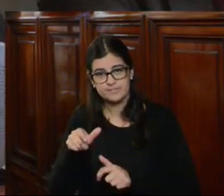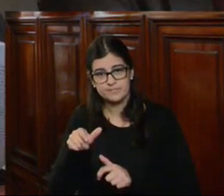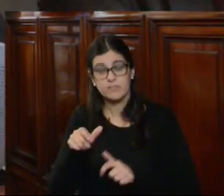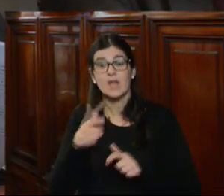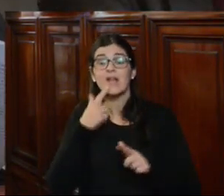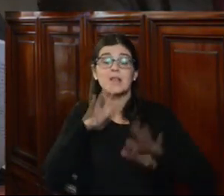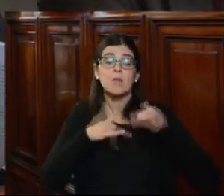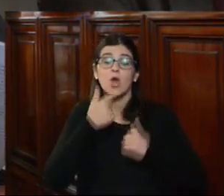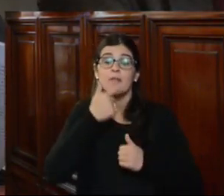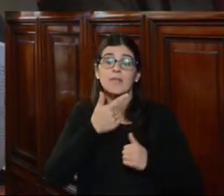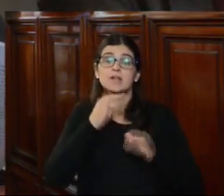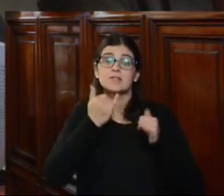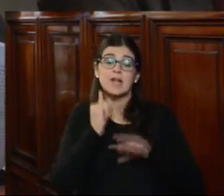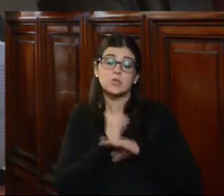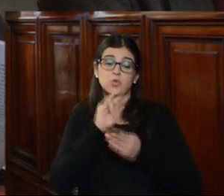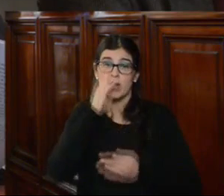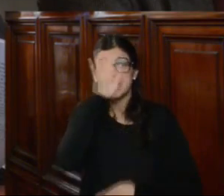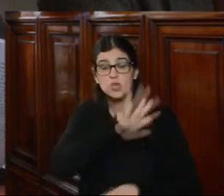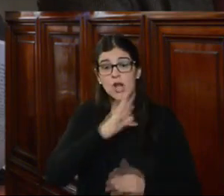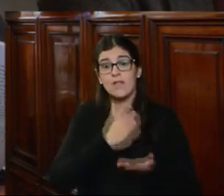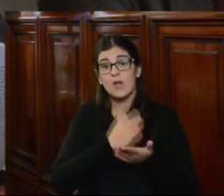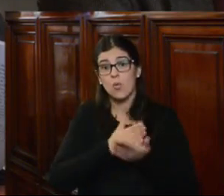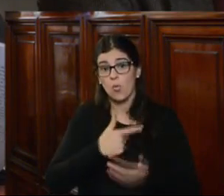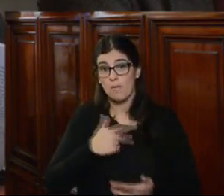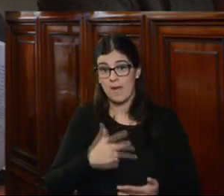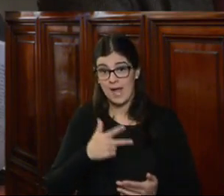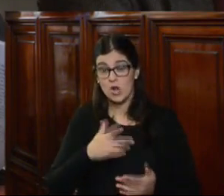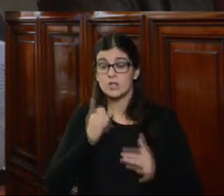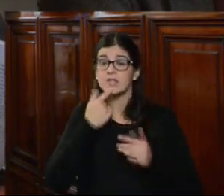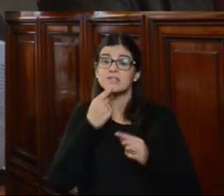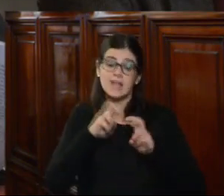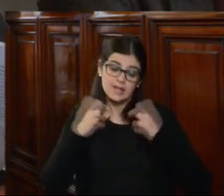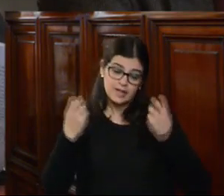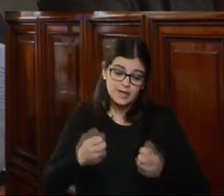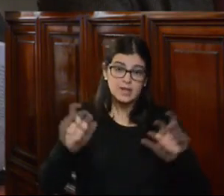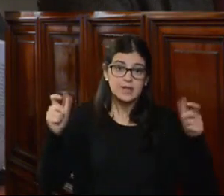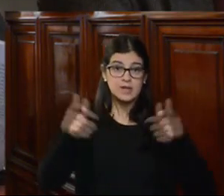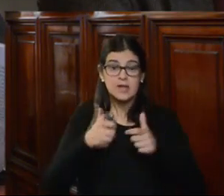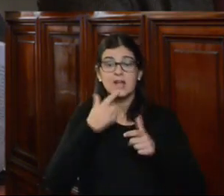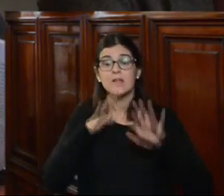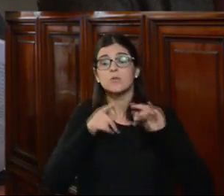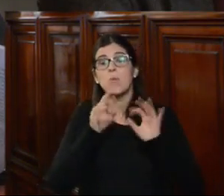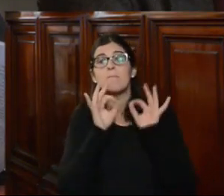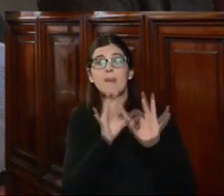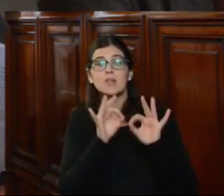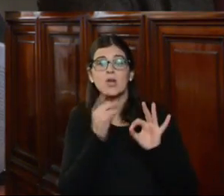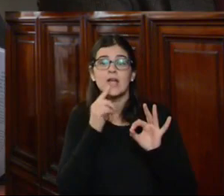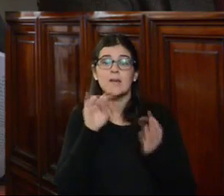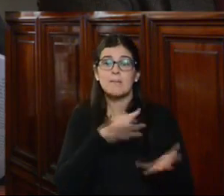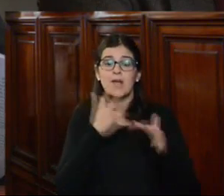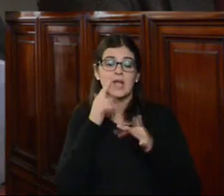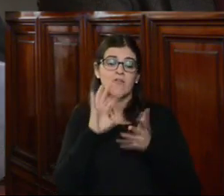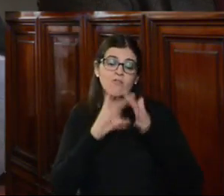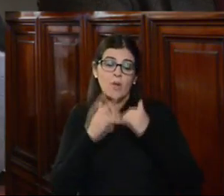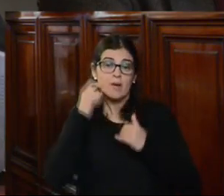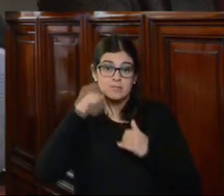Según lo que expresó la Institución Nacional de Derechos Humanos, de acuerdo al Tribunal, según su particular y parcial punto de